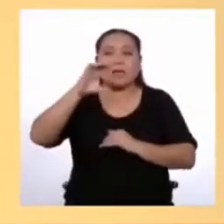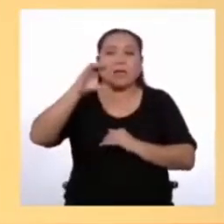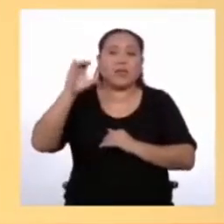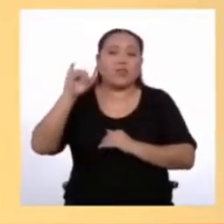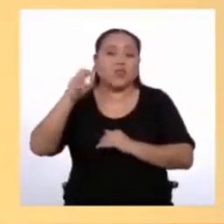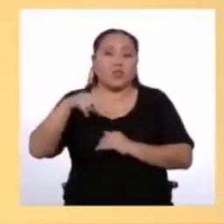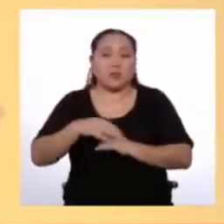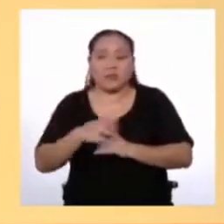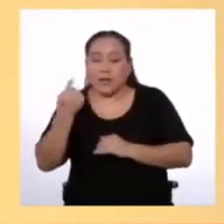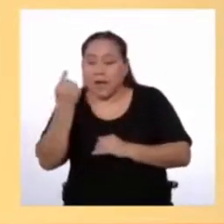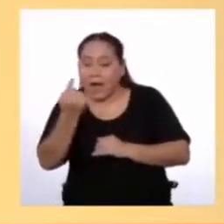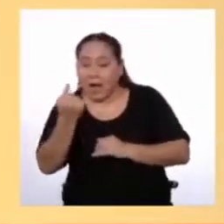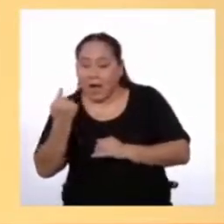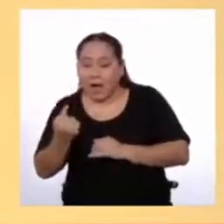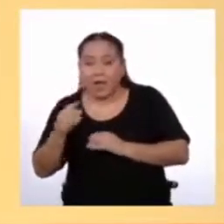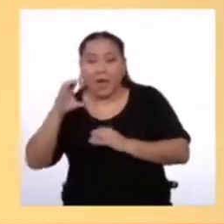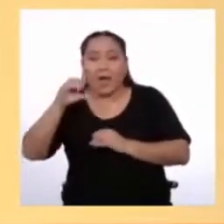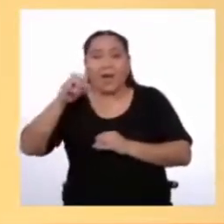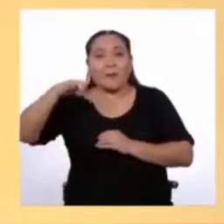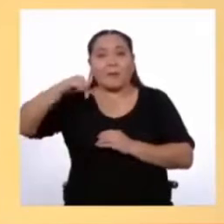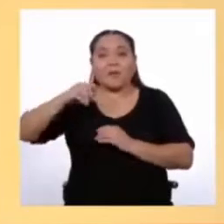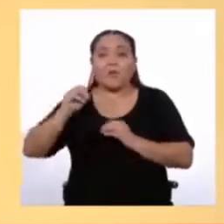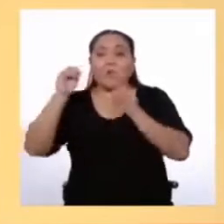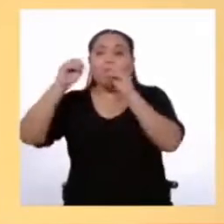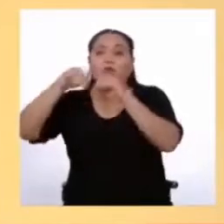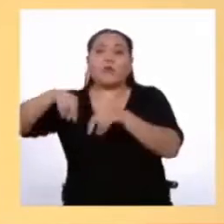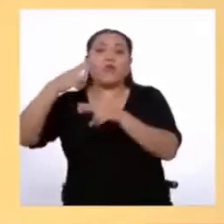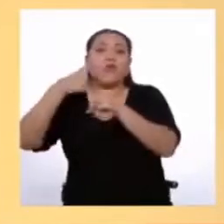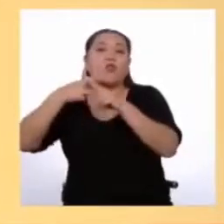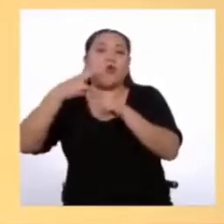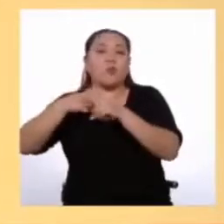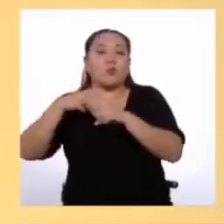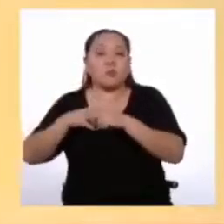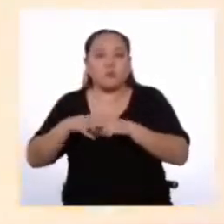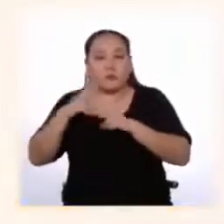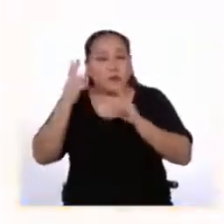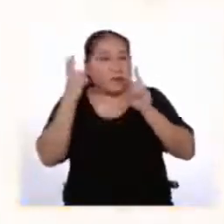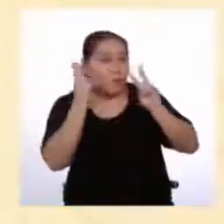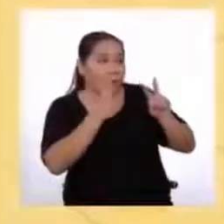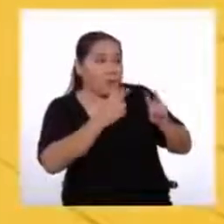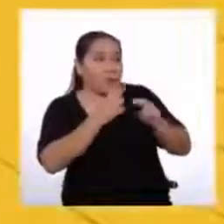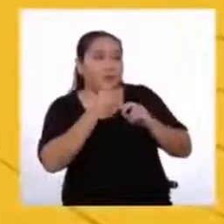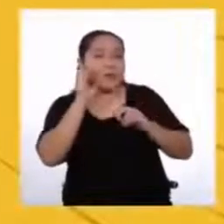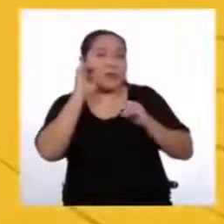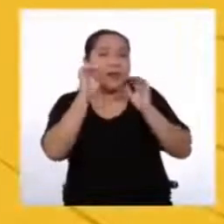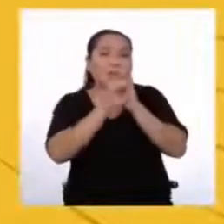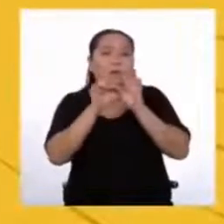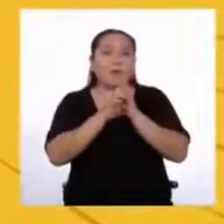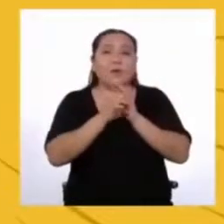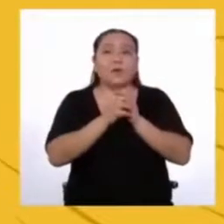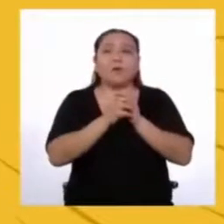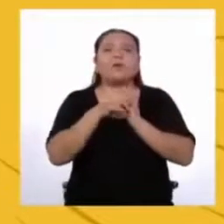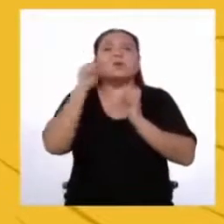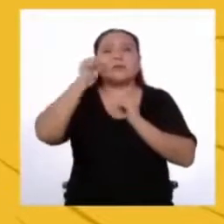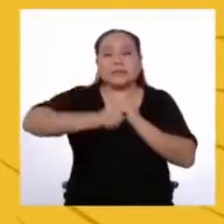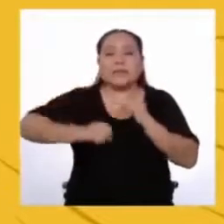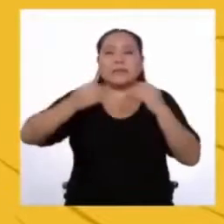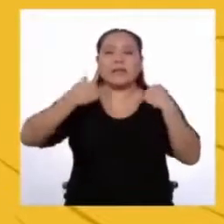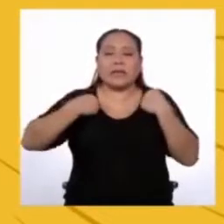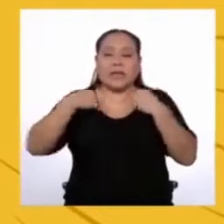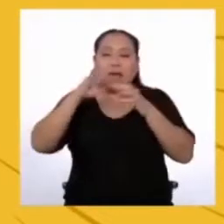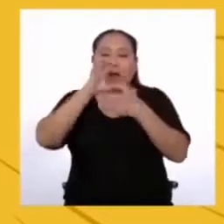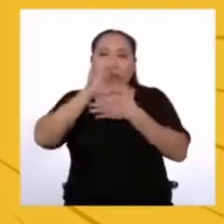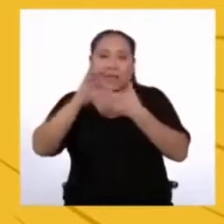nominarse Es decir, tener un nombre Si analizamos el ejemplo Podemos corroborar que sí cumplen con las